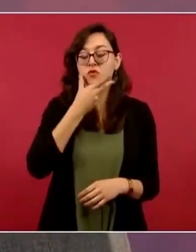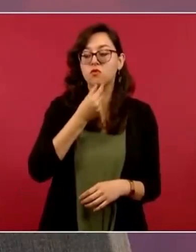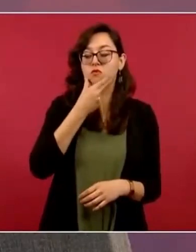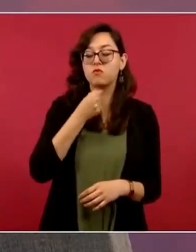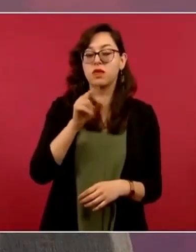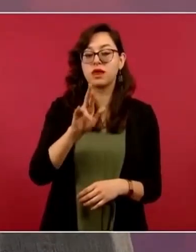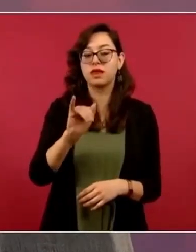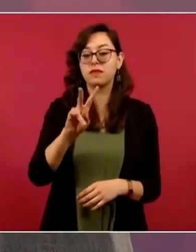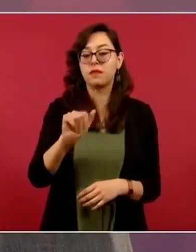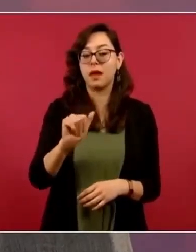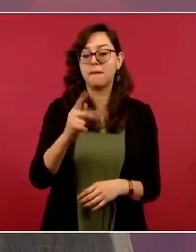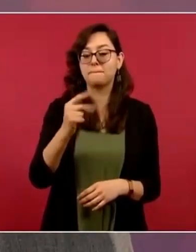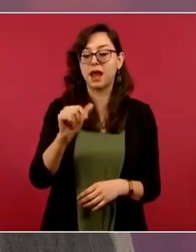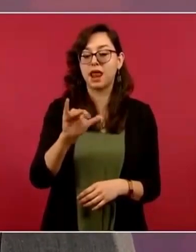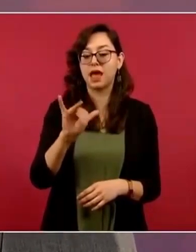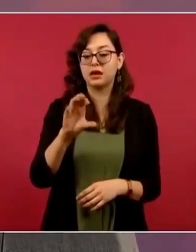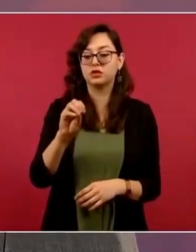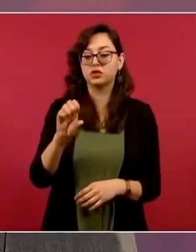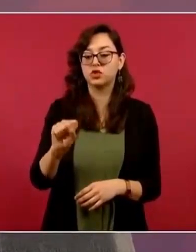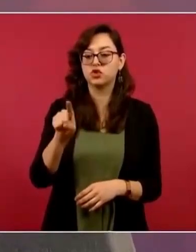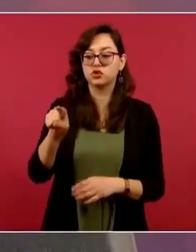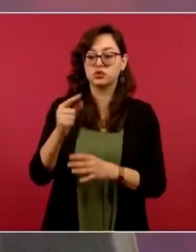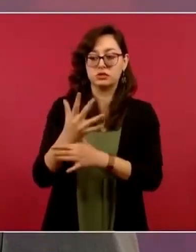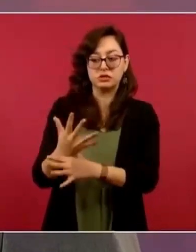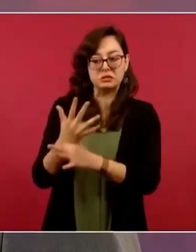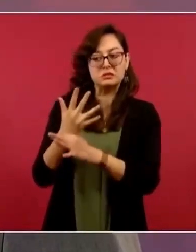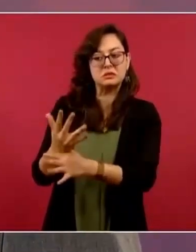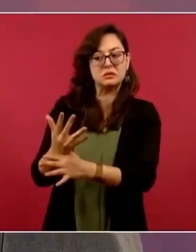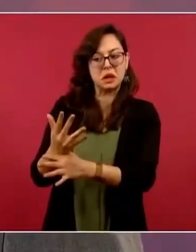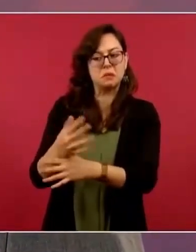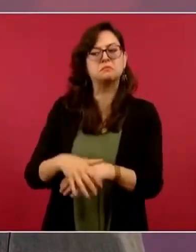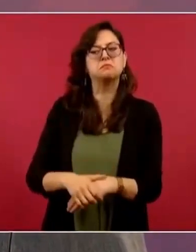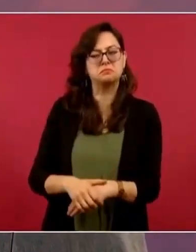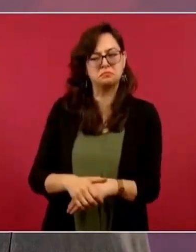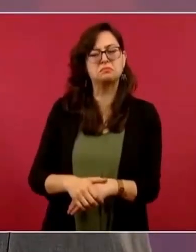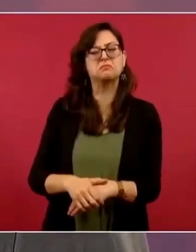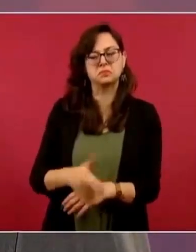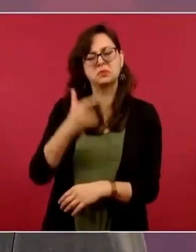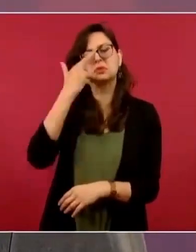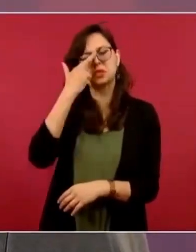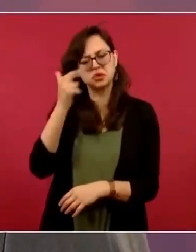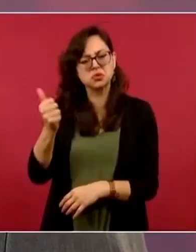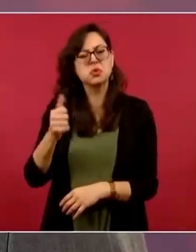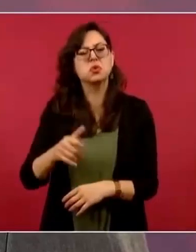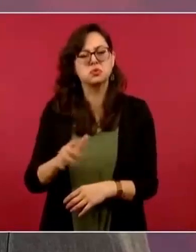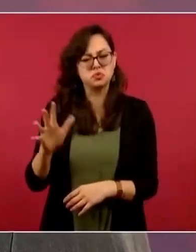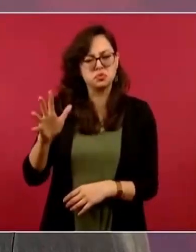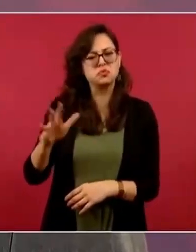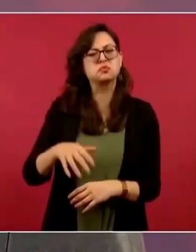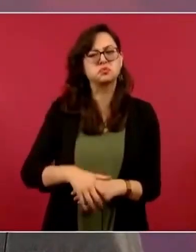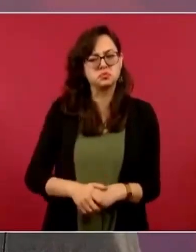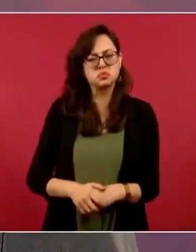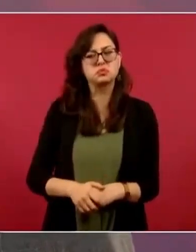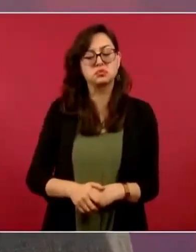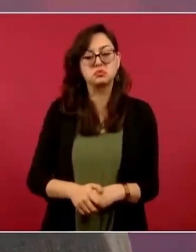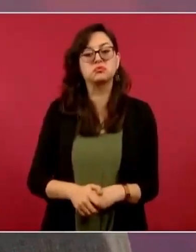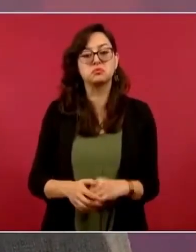porque es delincuencia organizada y también delincuencia de cuello blanco.